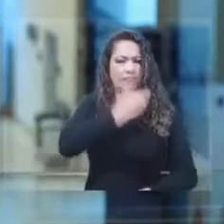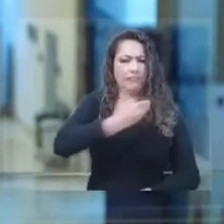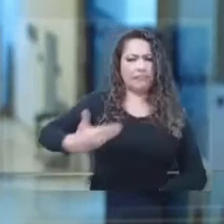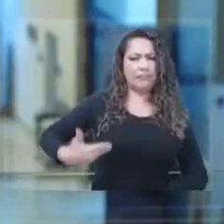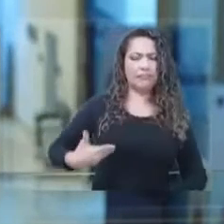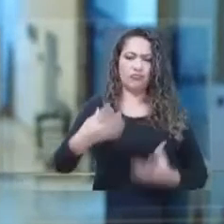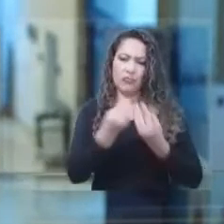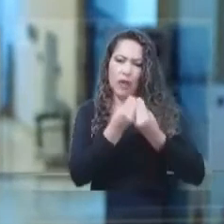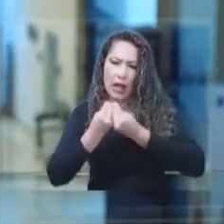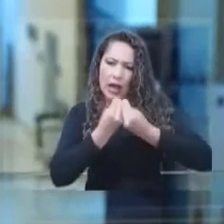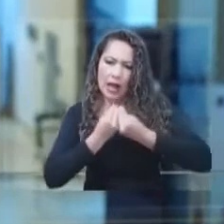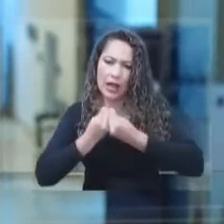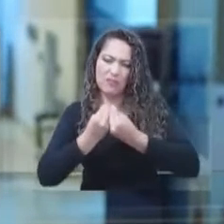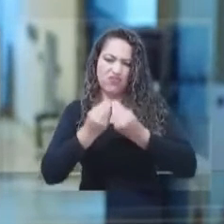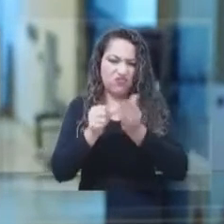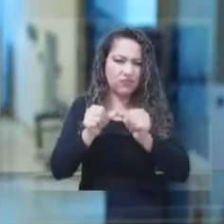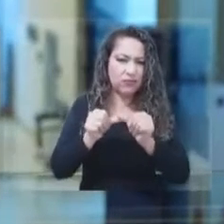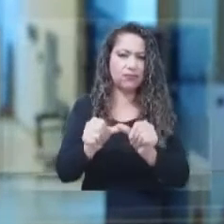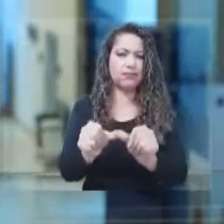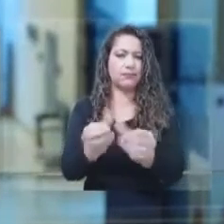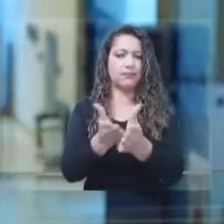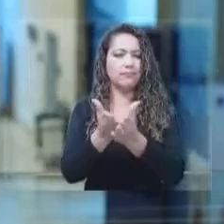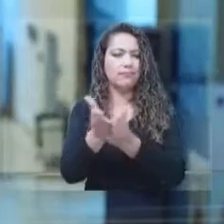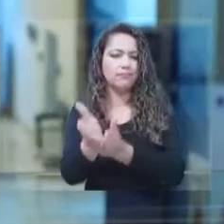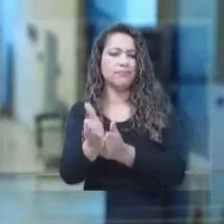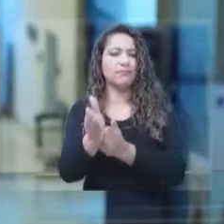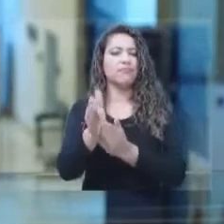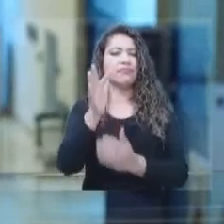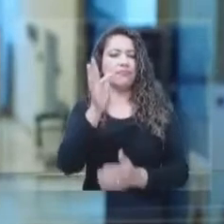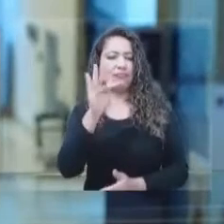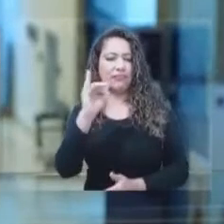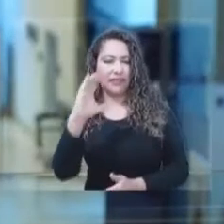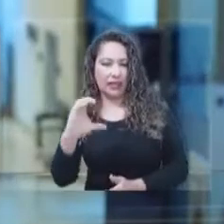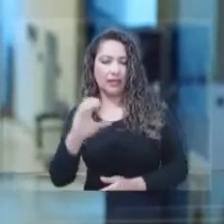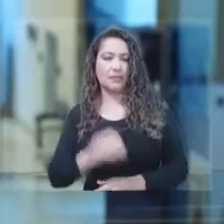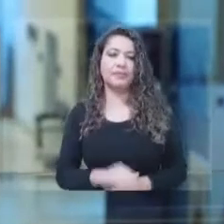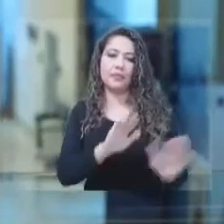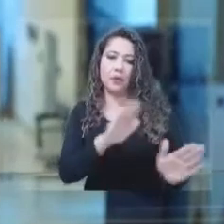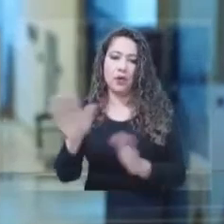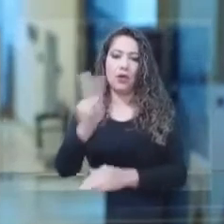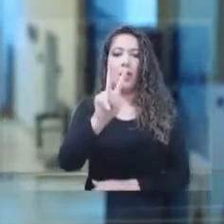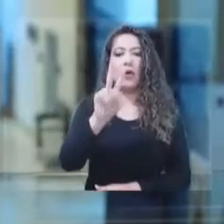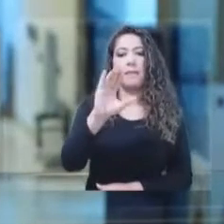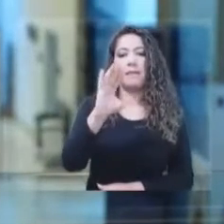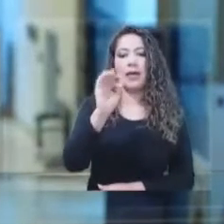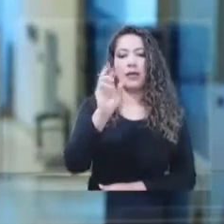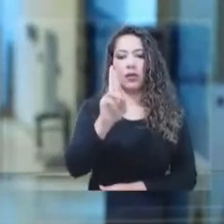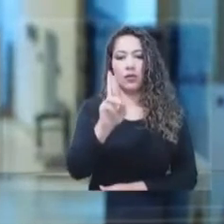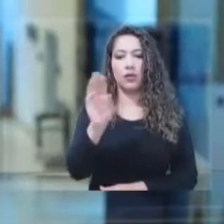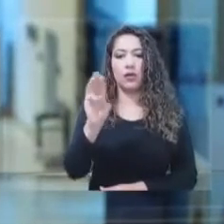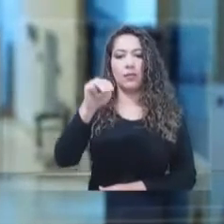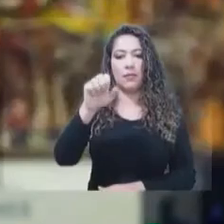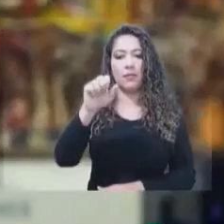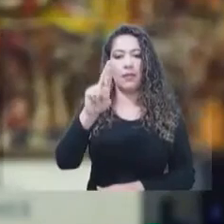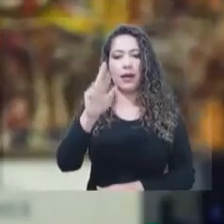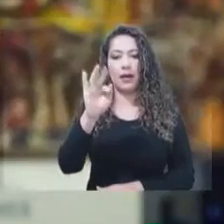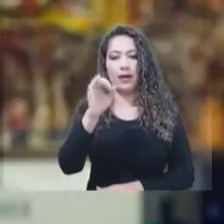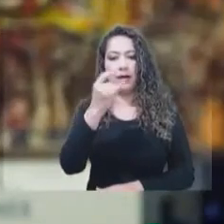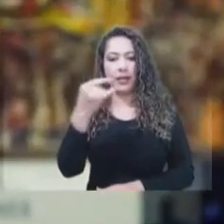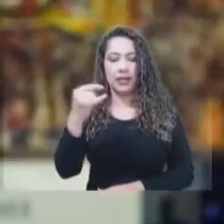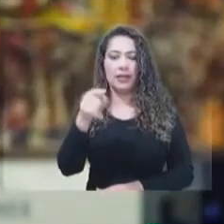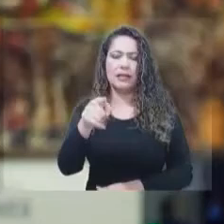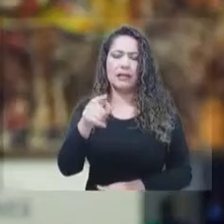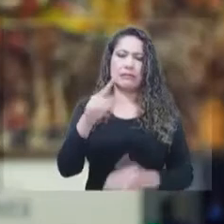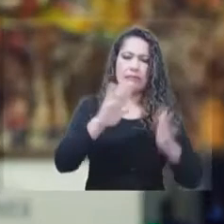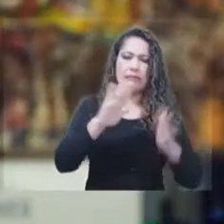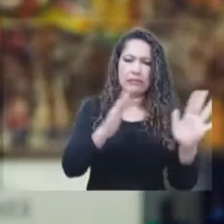de la CITEL. A Víctor Martínez, presidente del Grupo de Preparación para la CMR23 de CITEL. Así